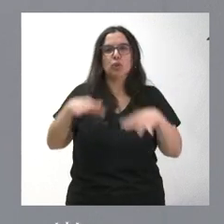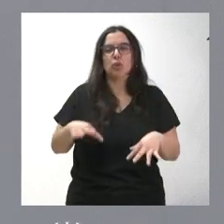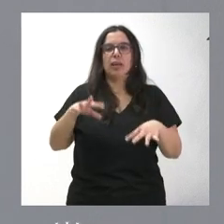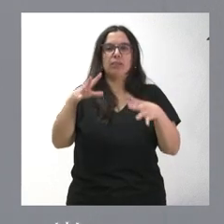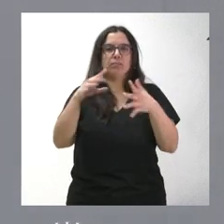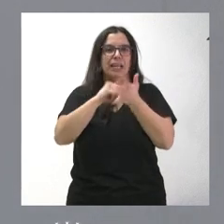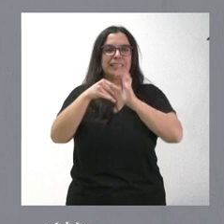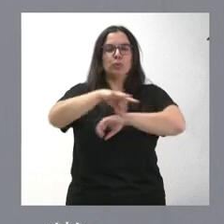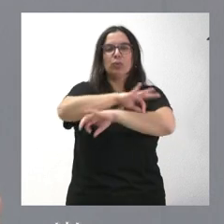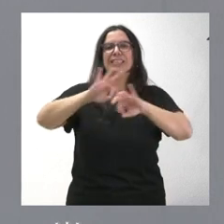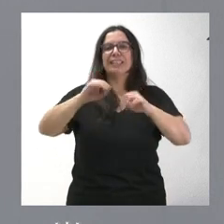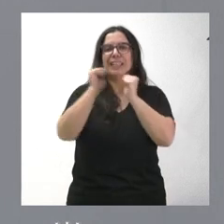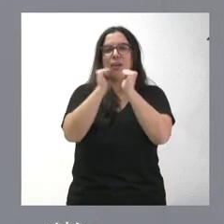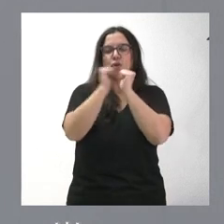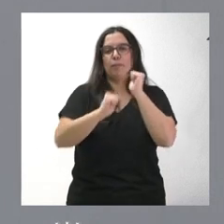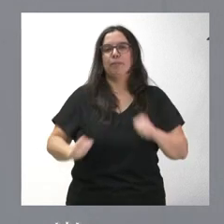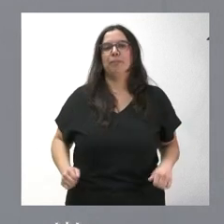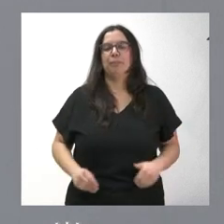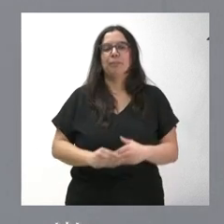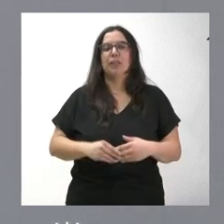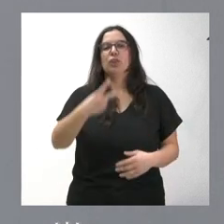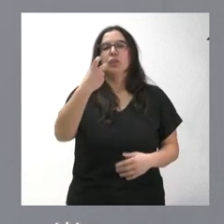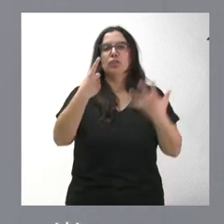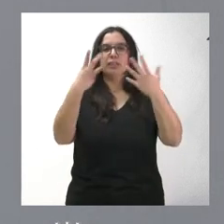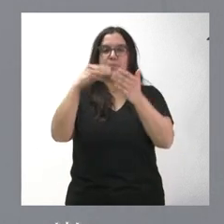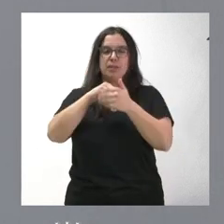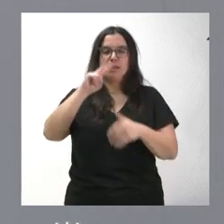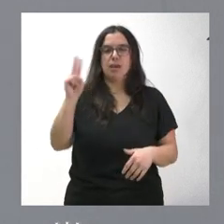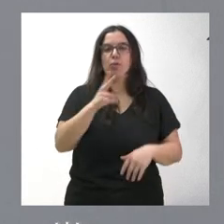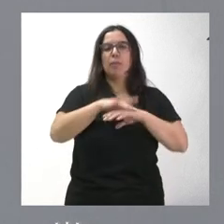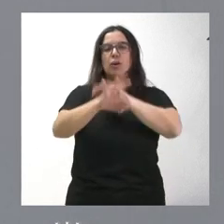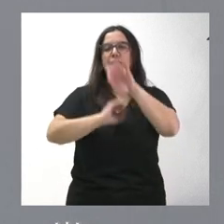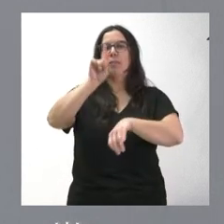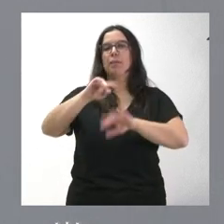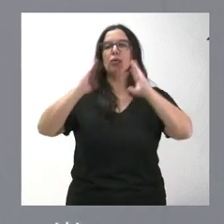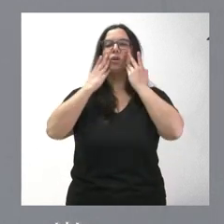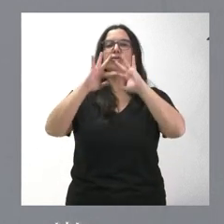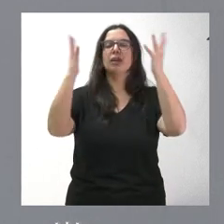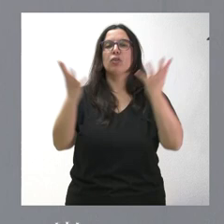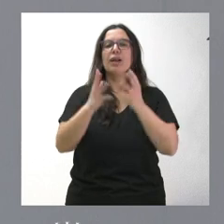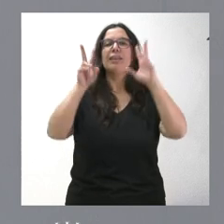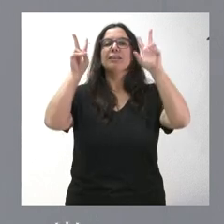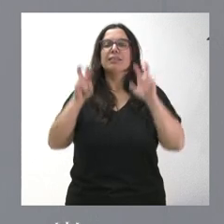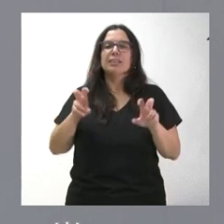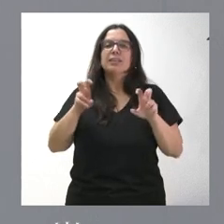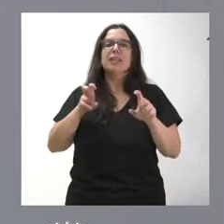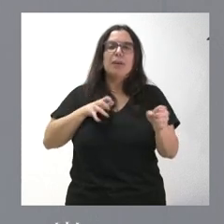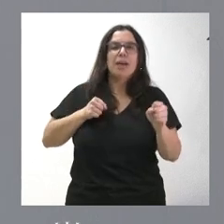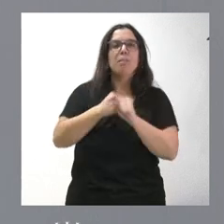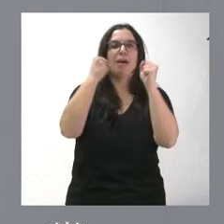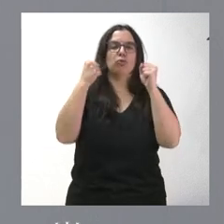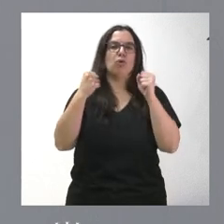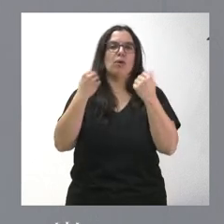arquitectura de hierro. 263.000 euros para la organización del primer Congreso Internacional sobre el impacto de la energía nuclear